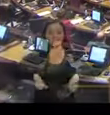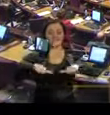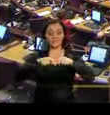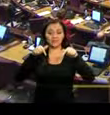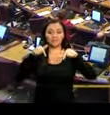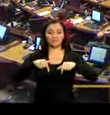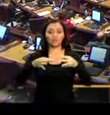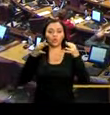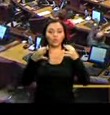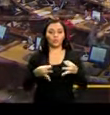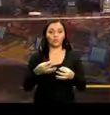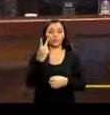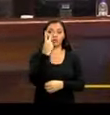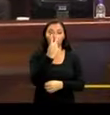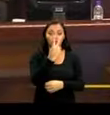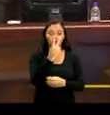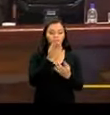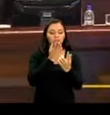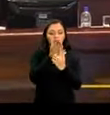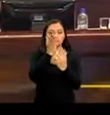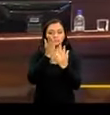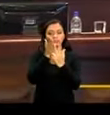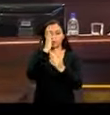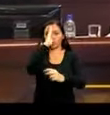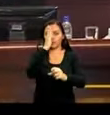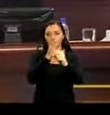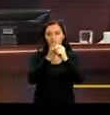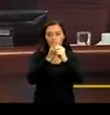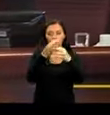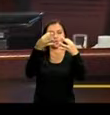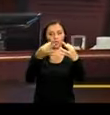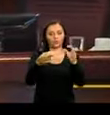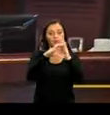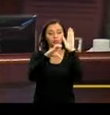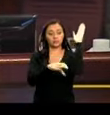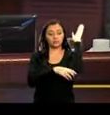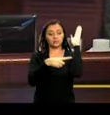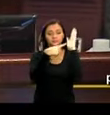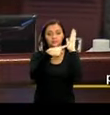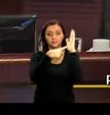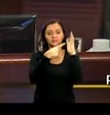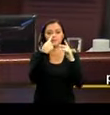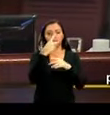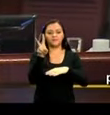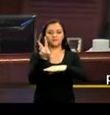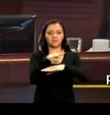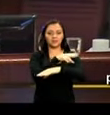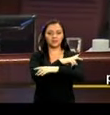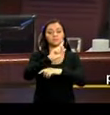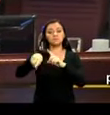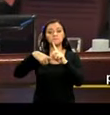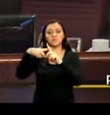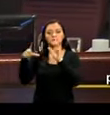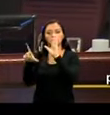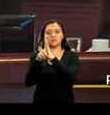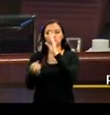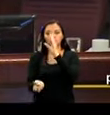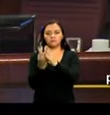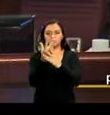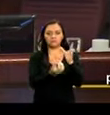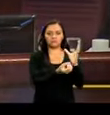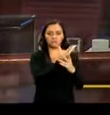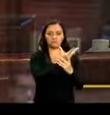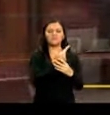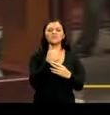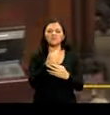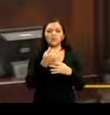La Asamblea Nacional cumple sus dos facultades principales que le otorga la Constitución, legislar y fiscalizar. En